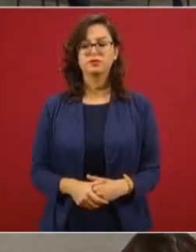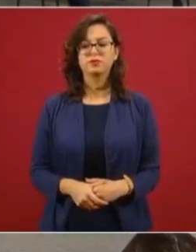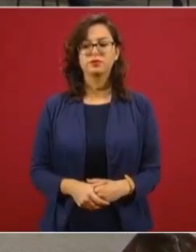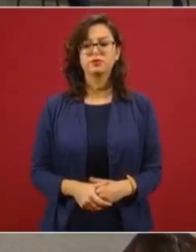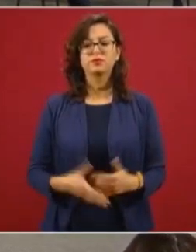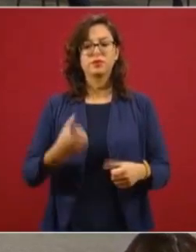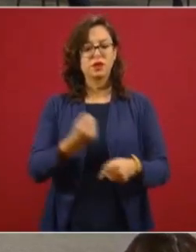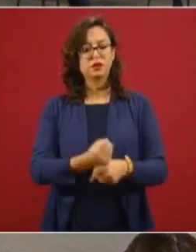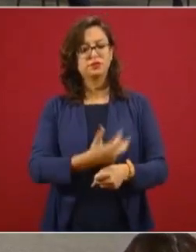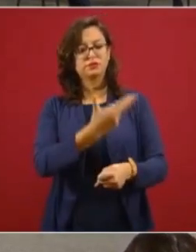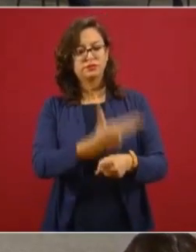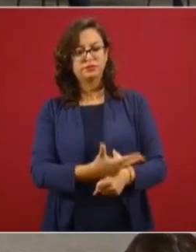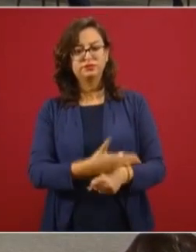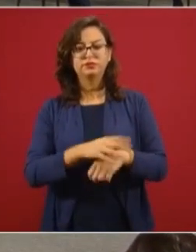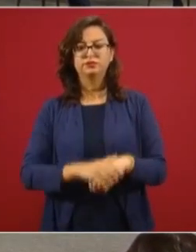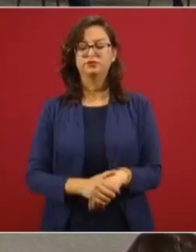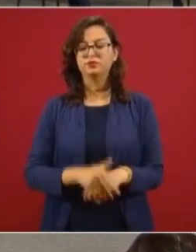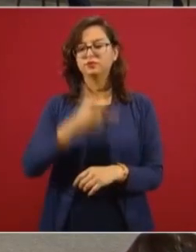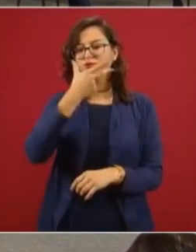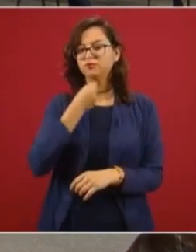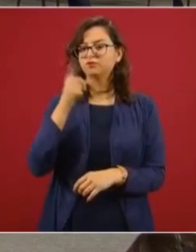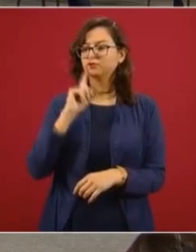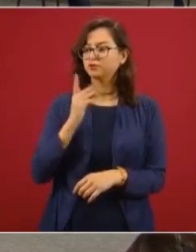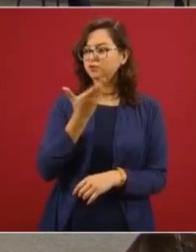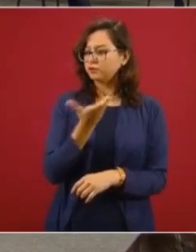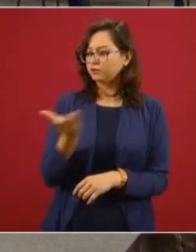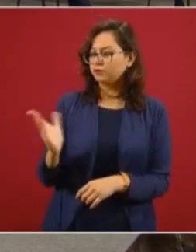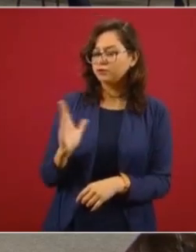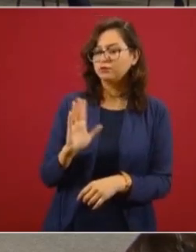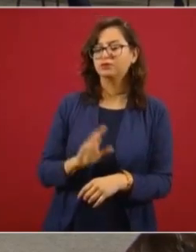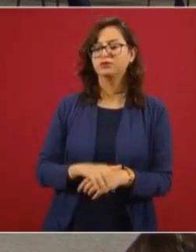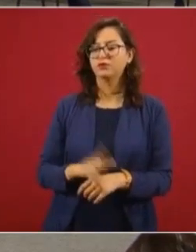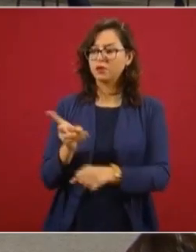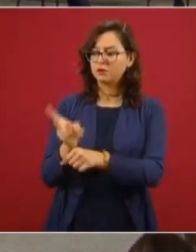señor secretario, señoras y señores invitados especiales.